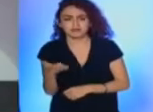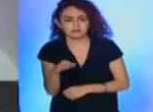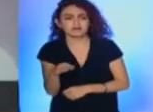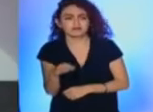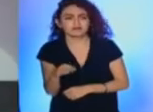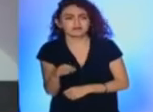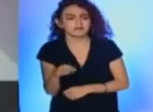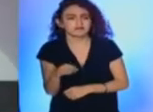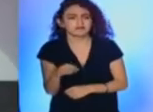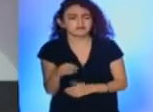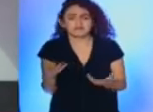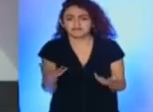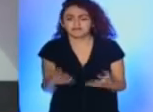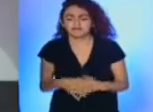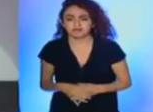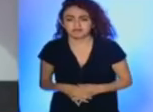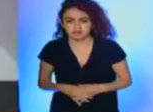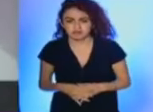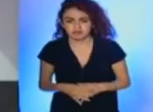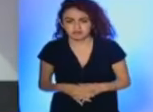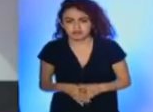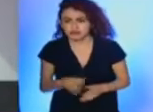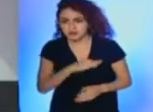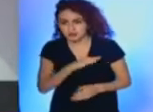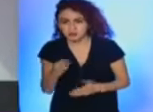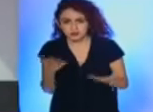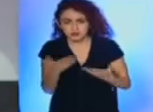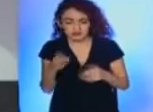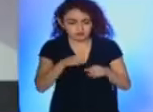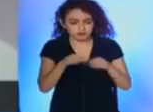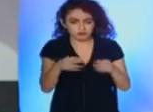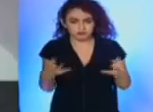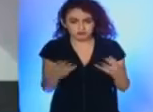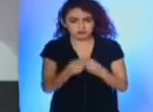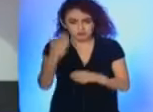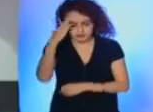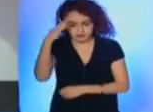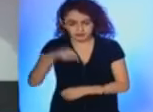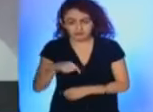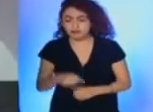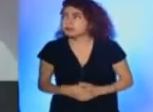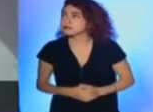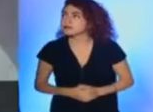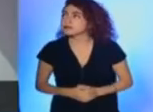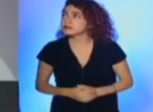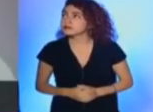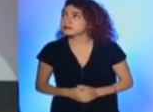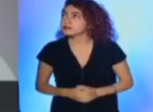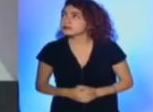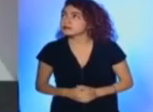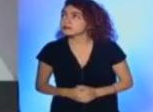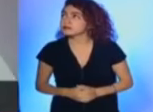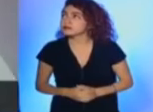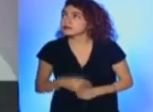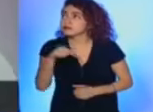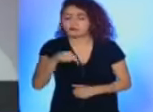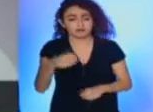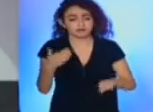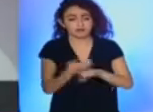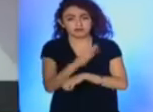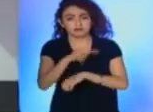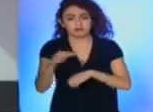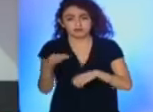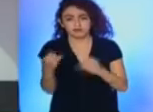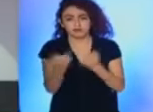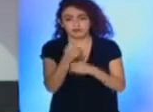abriendo a la universidad puedan ser las cosas mejor que los deseos de la pobre allí en el estado de Michoacán